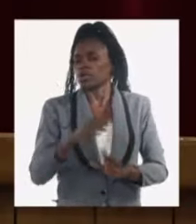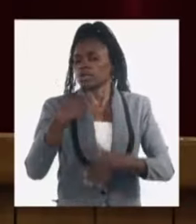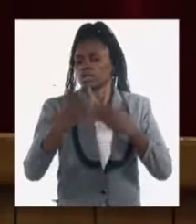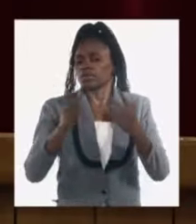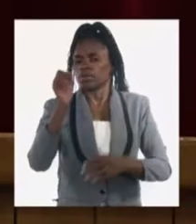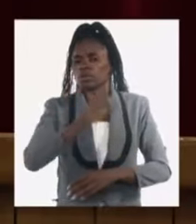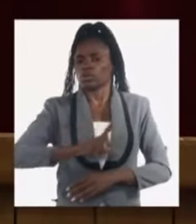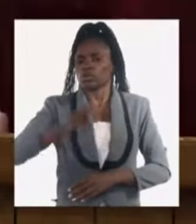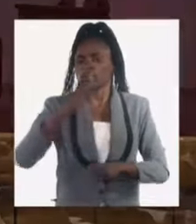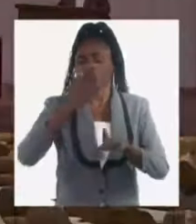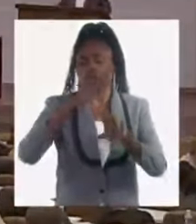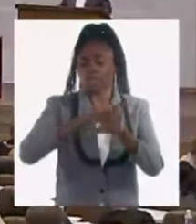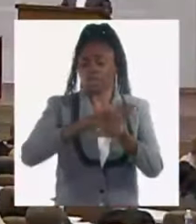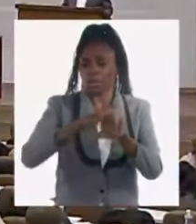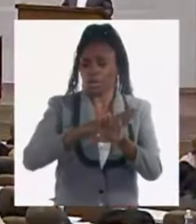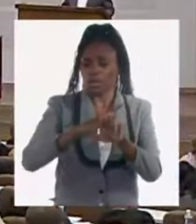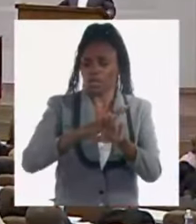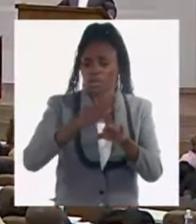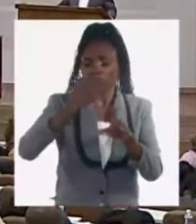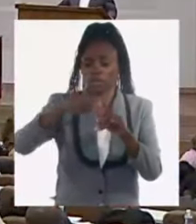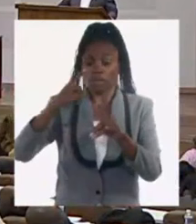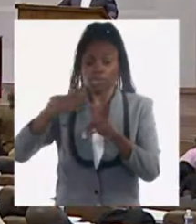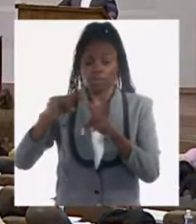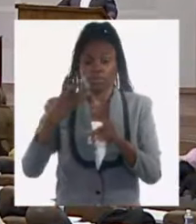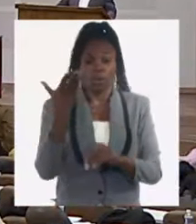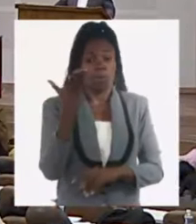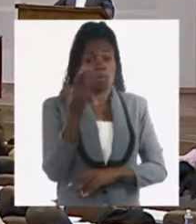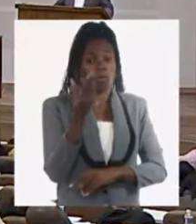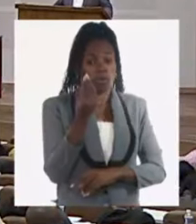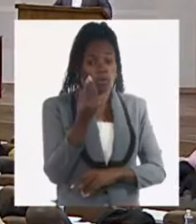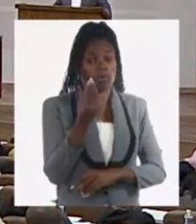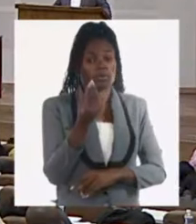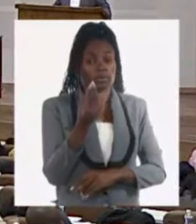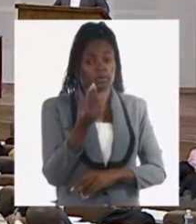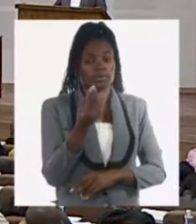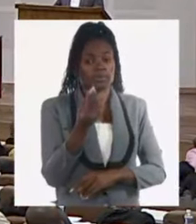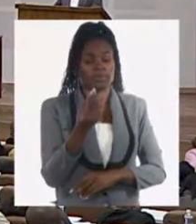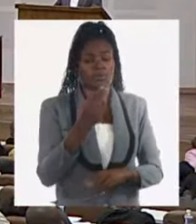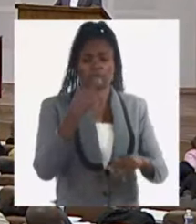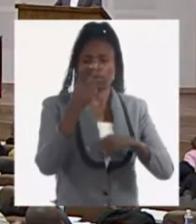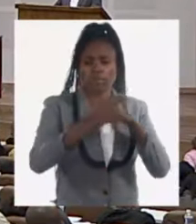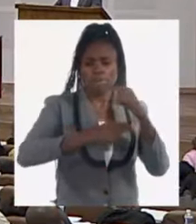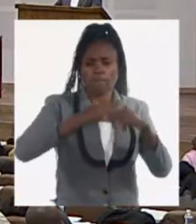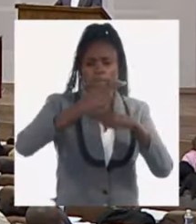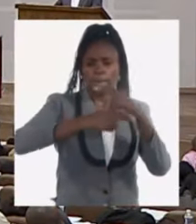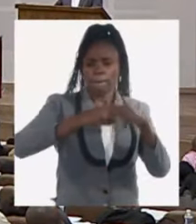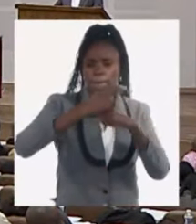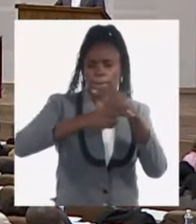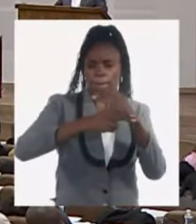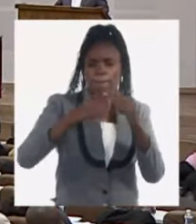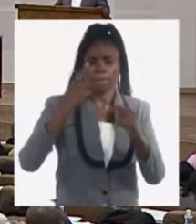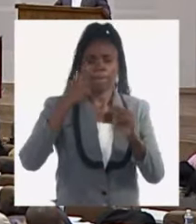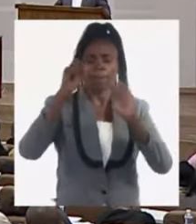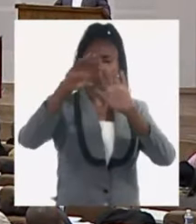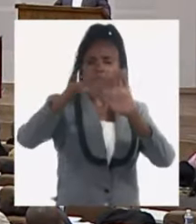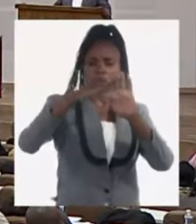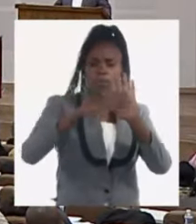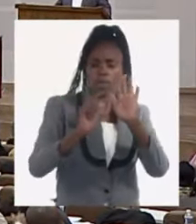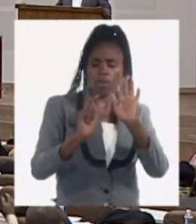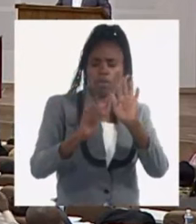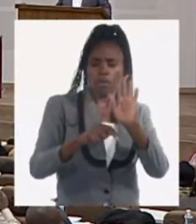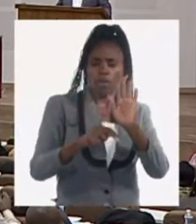la disponibilidad de recursos muchas veces o la mayoría de las veces y se han estado haciendo adoptando medidas en ese sentido